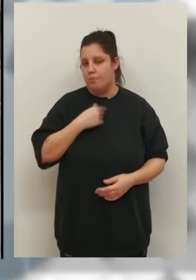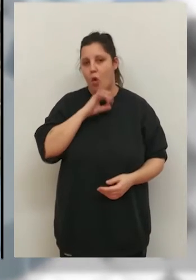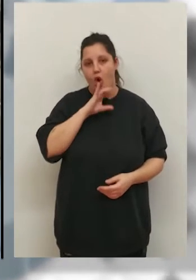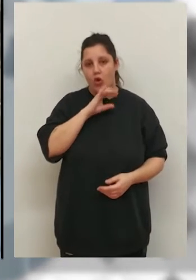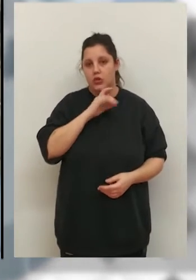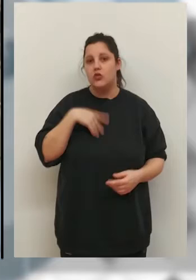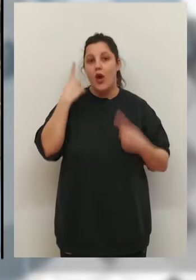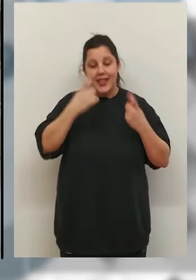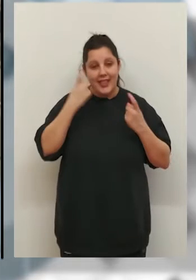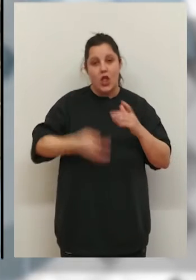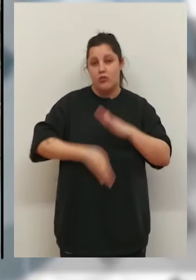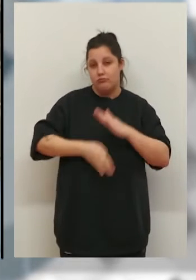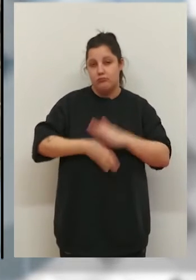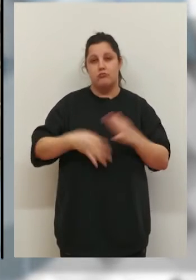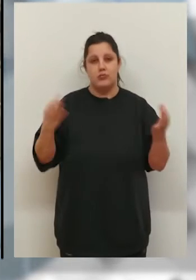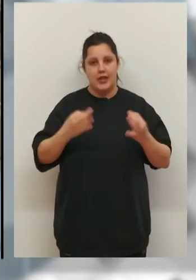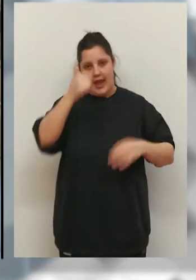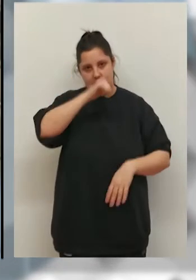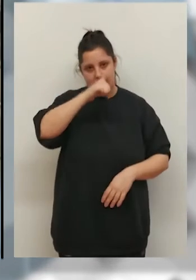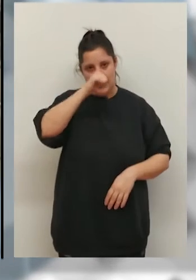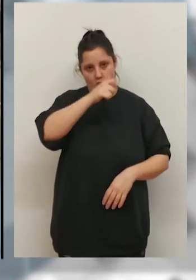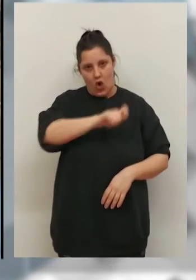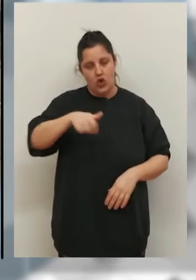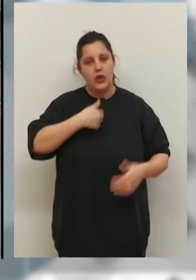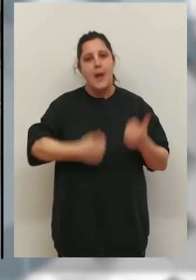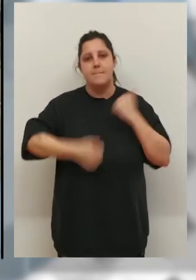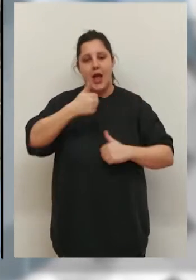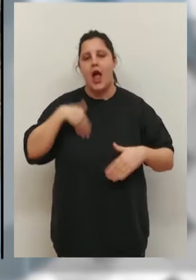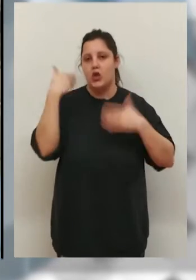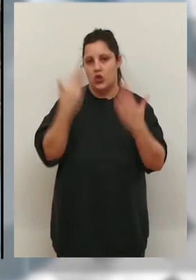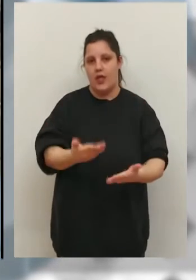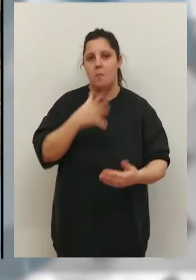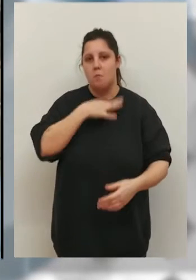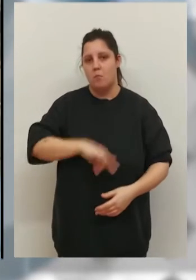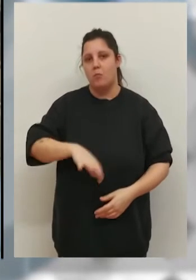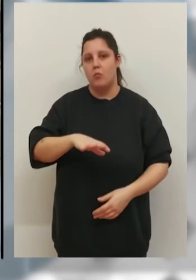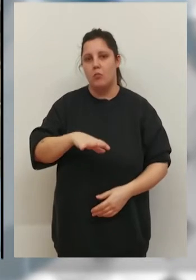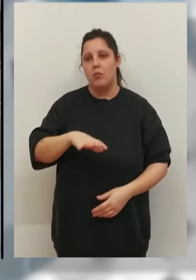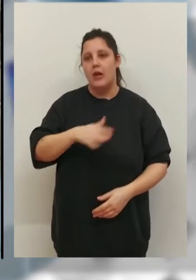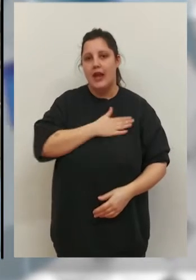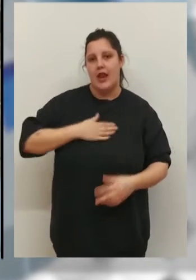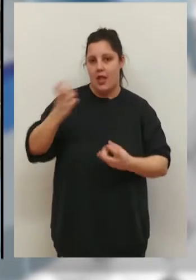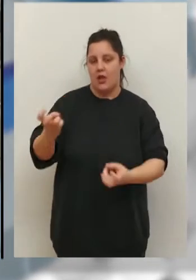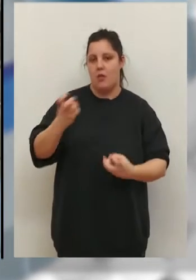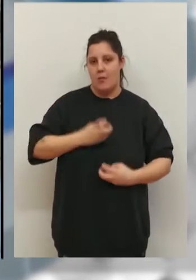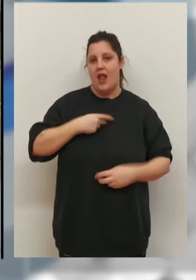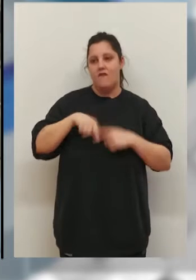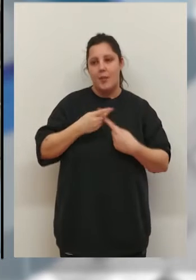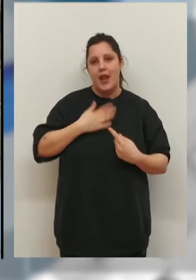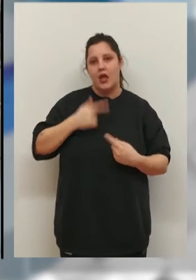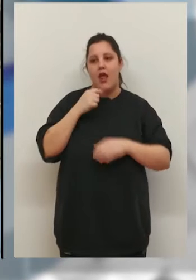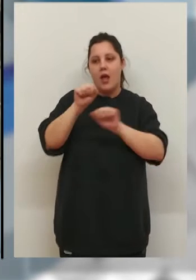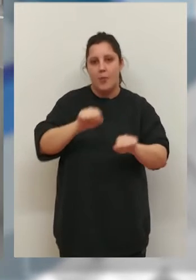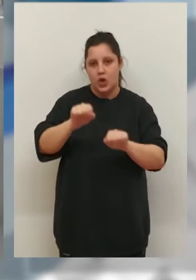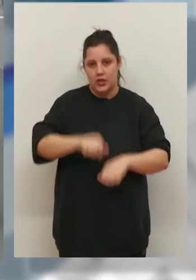contento y bueno, intentando, seguimos intentando ayudar a más chicos que quieren venir y familias que quieren poner a sus hijos